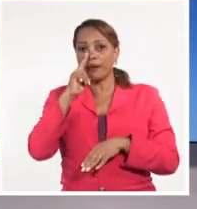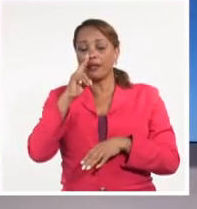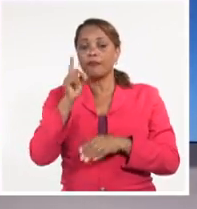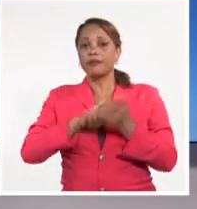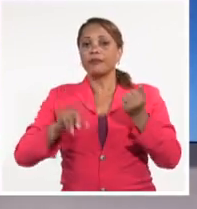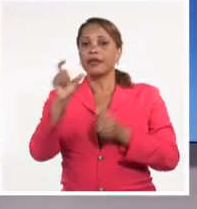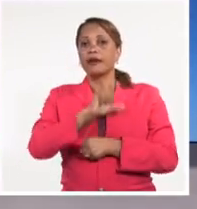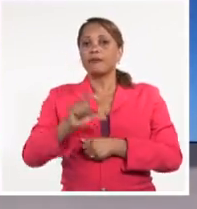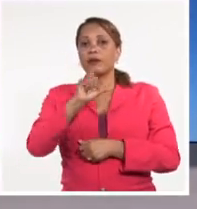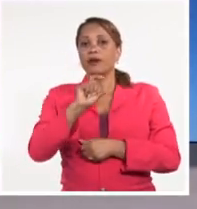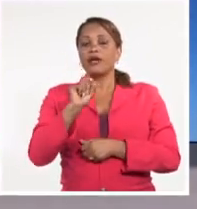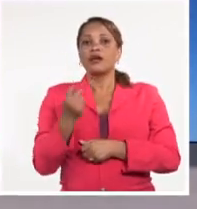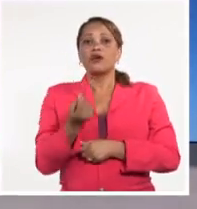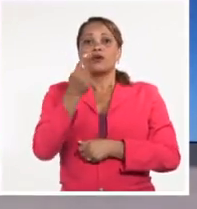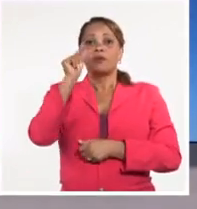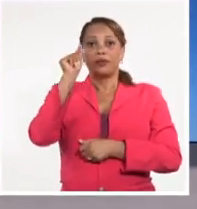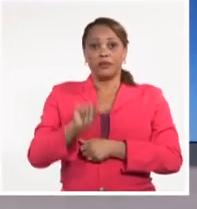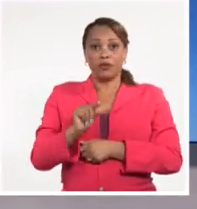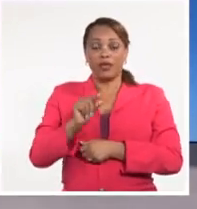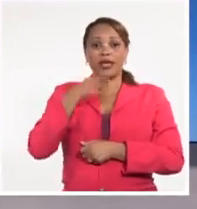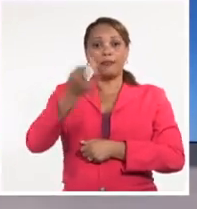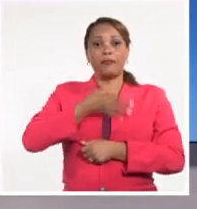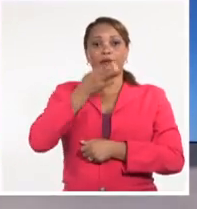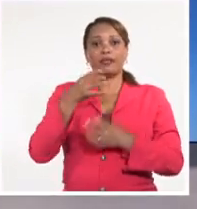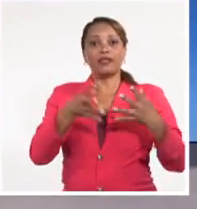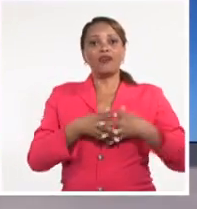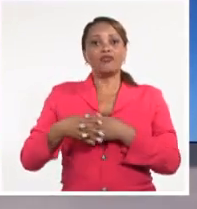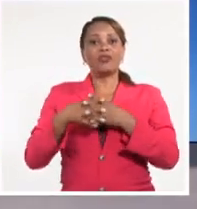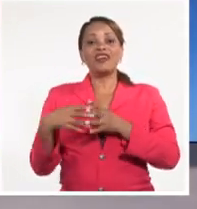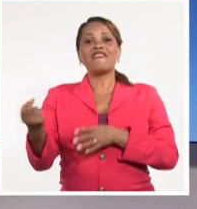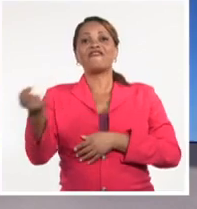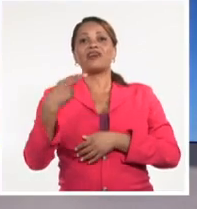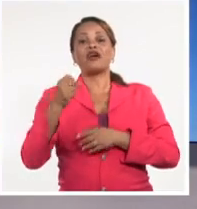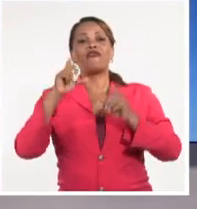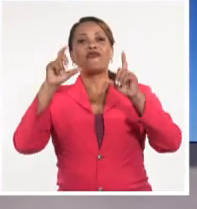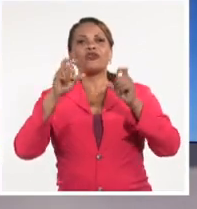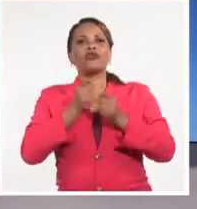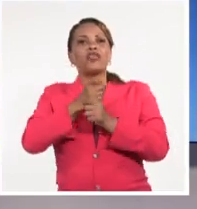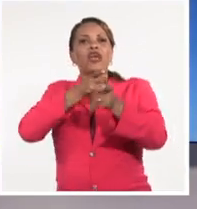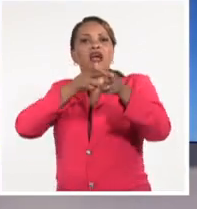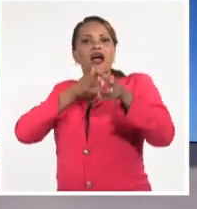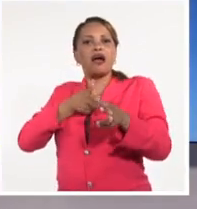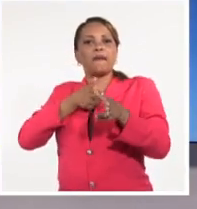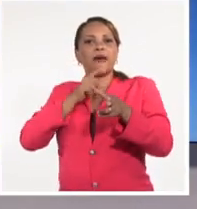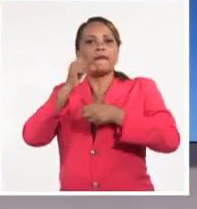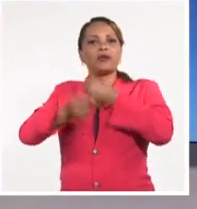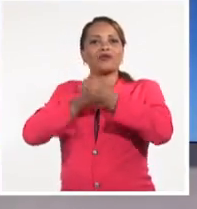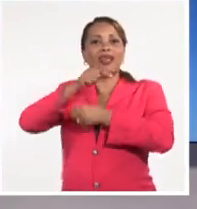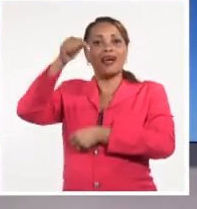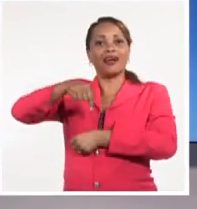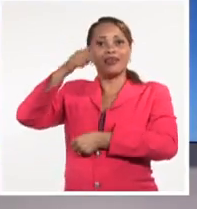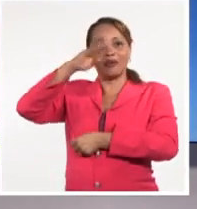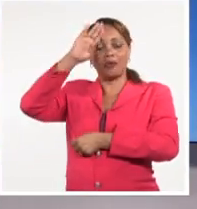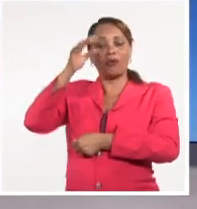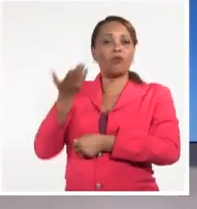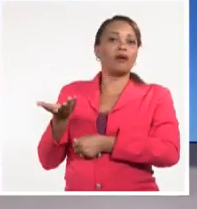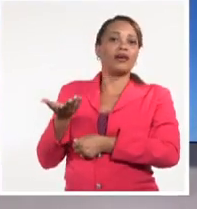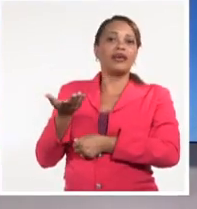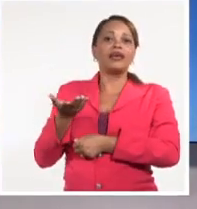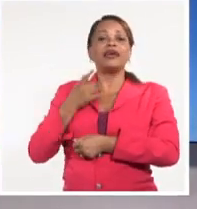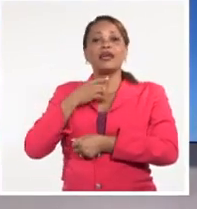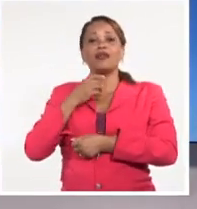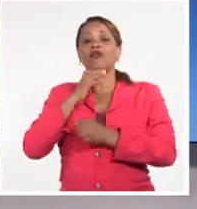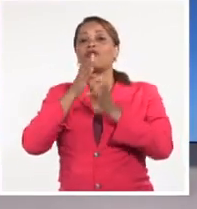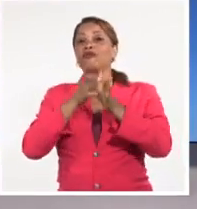Una de las autoras explicó que desde Estados Unidos enviaron fotos de armas, armas para usarlas aquí. Bueno, resulta que nuestros más